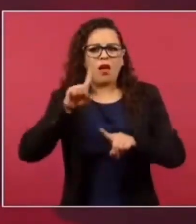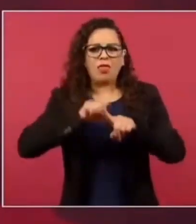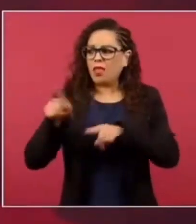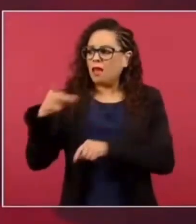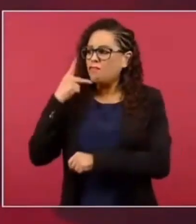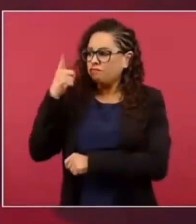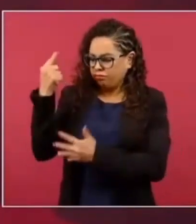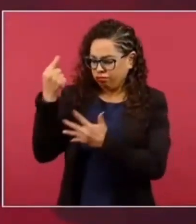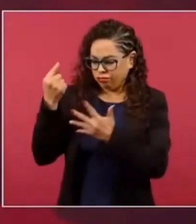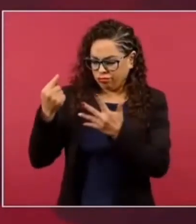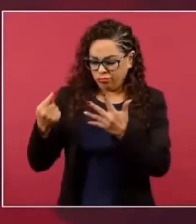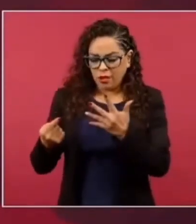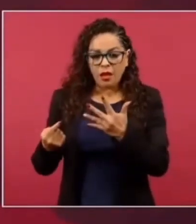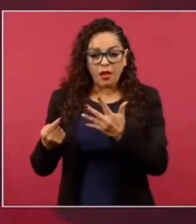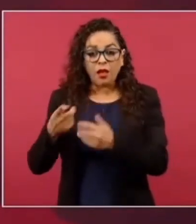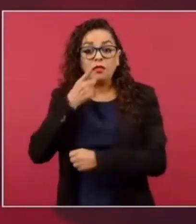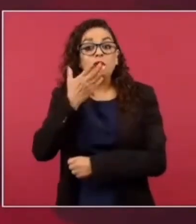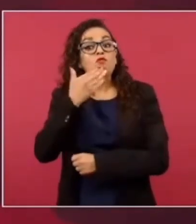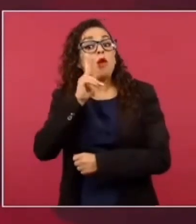pruebas?